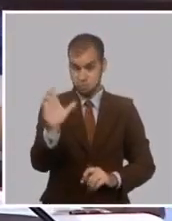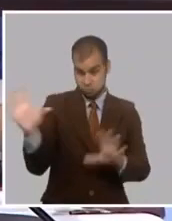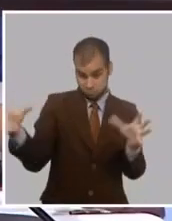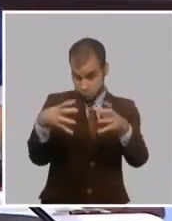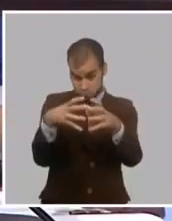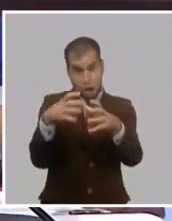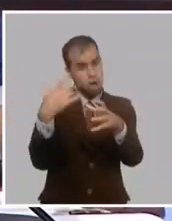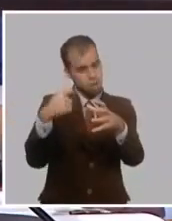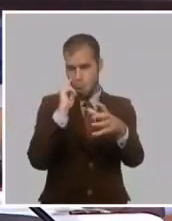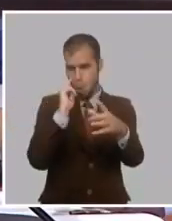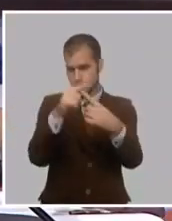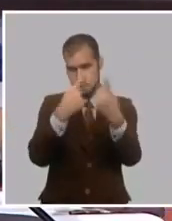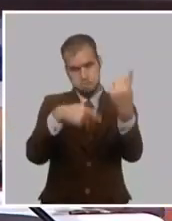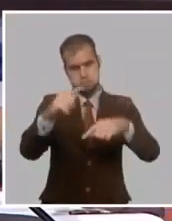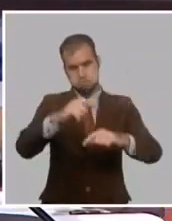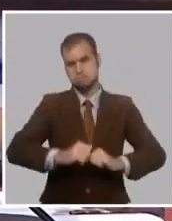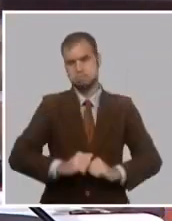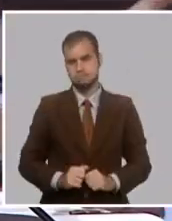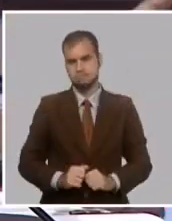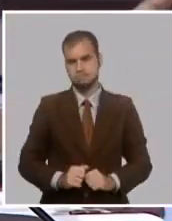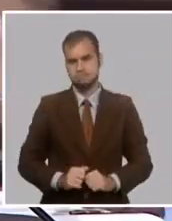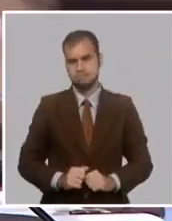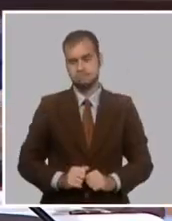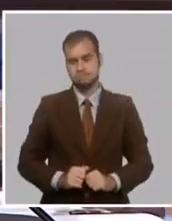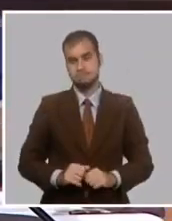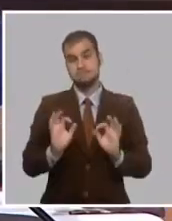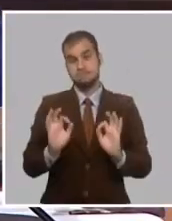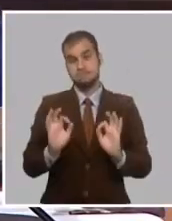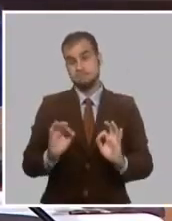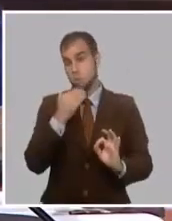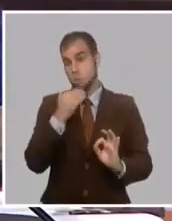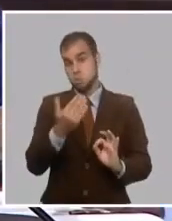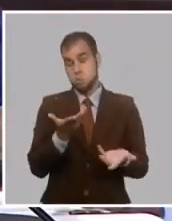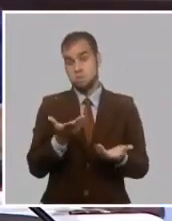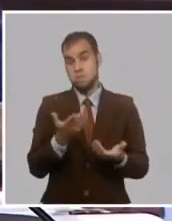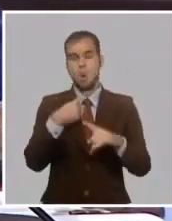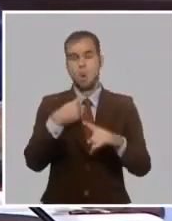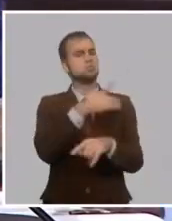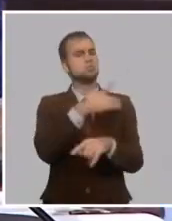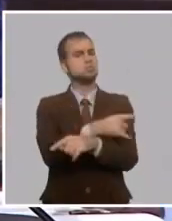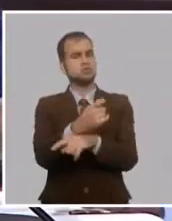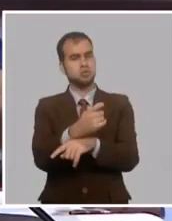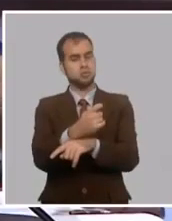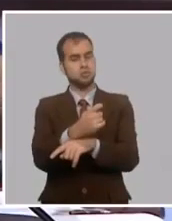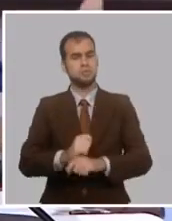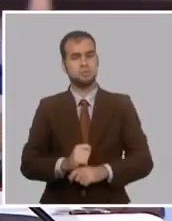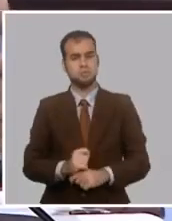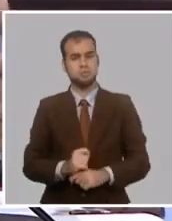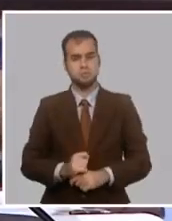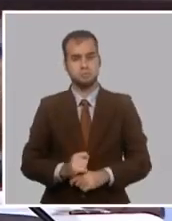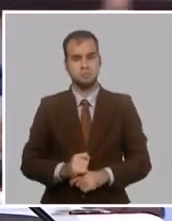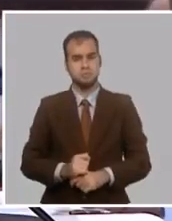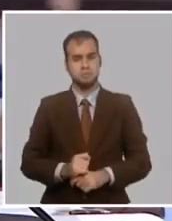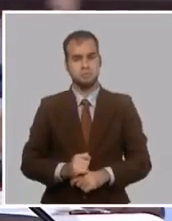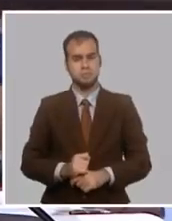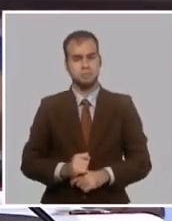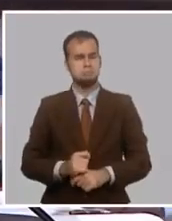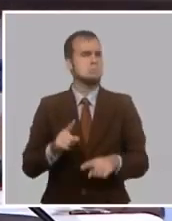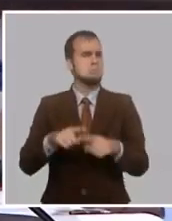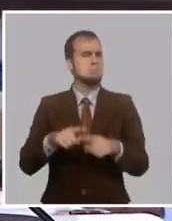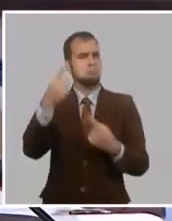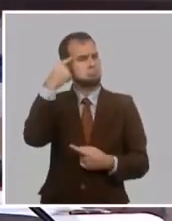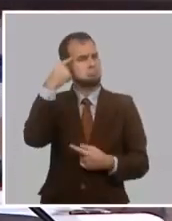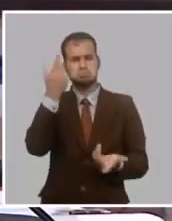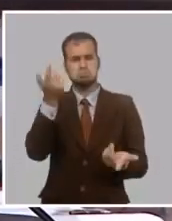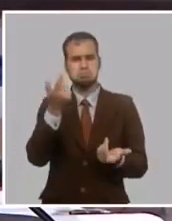creo que sería bueno, profe Toledo Sander, que nos explicara por qué cree que Martí siempre defendió la